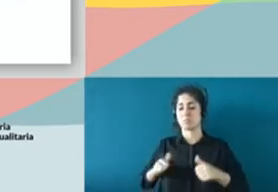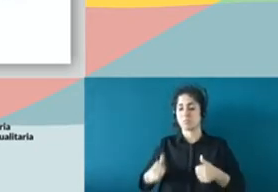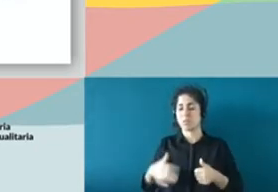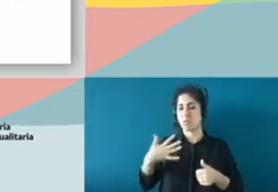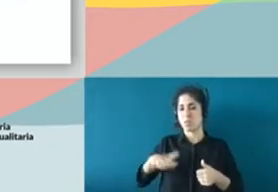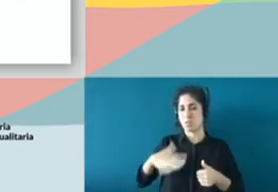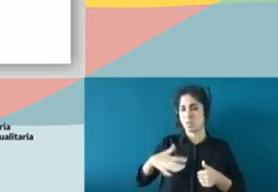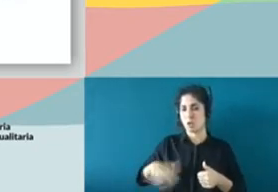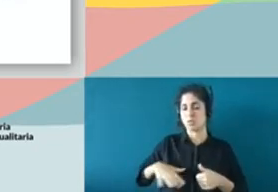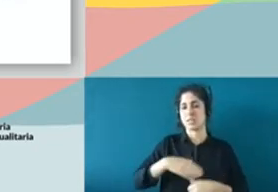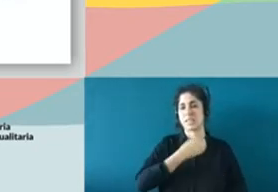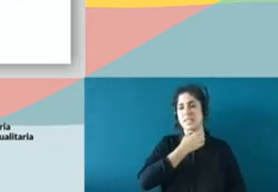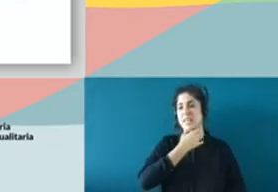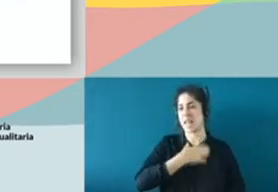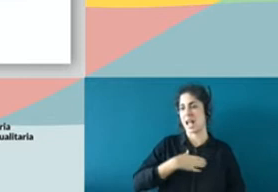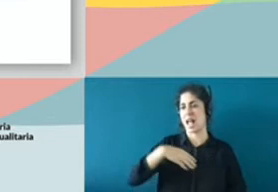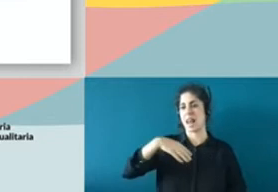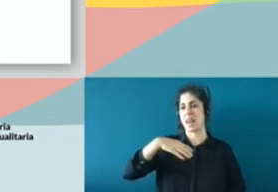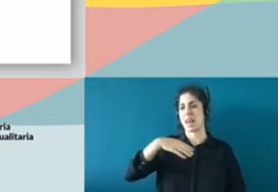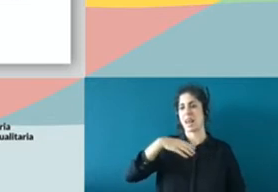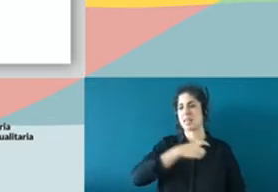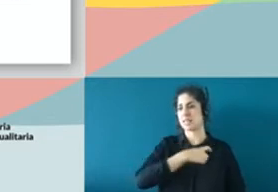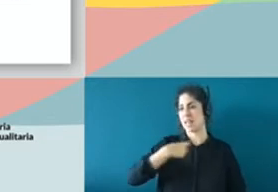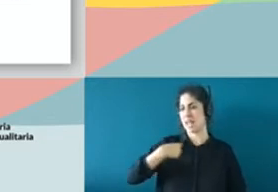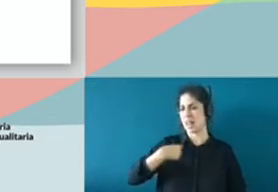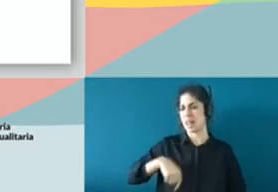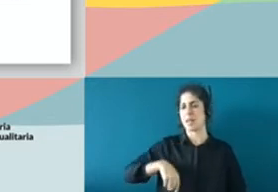Mauritania, Sahara Occidental, Marruecos, el sur de Marruecos.